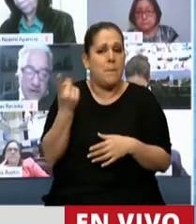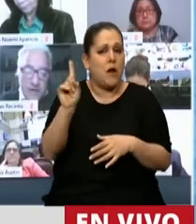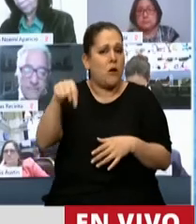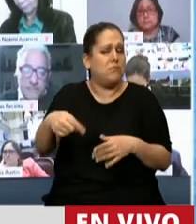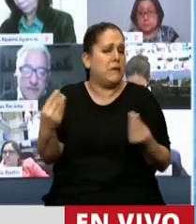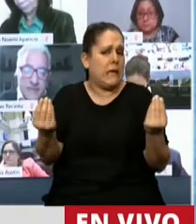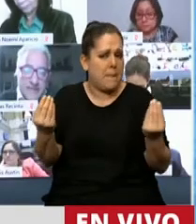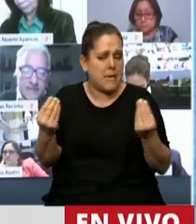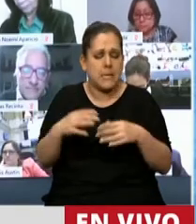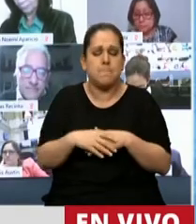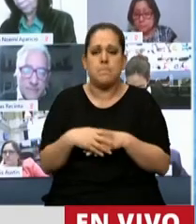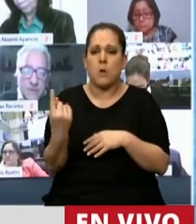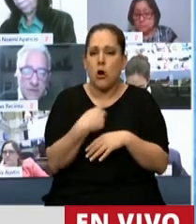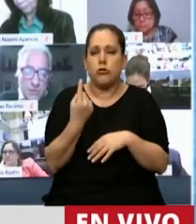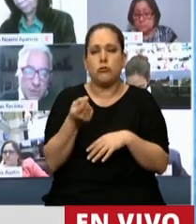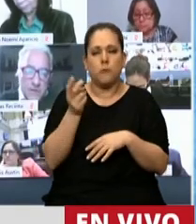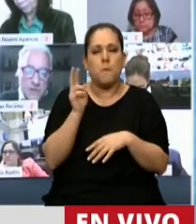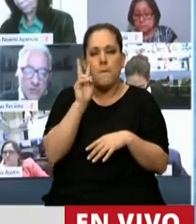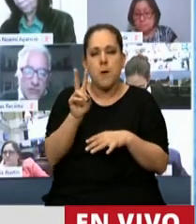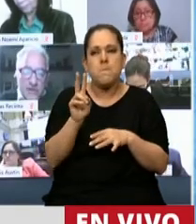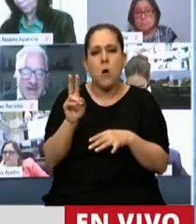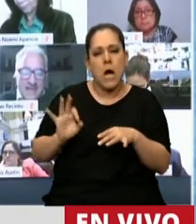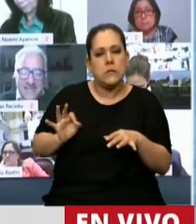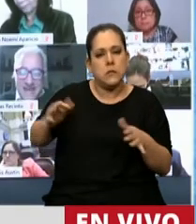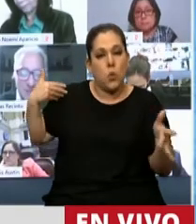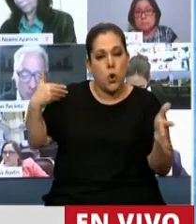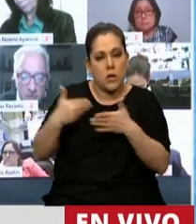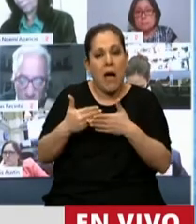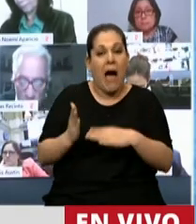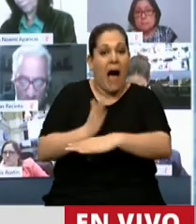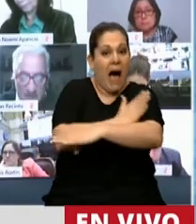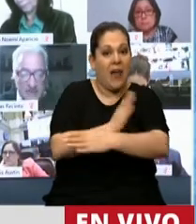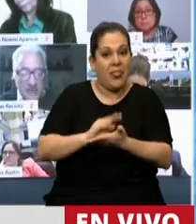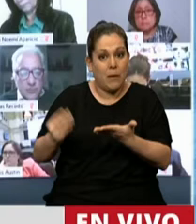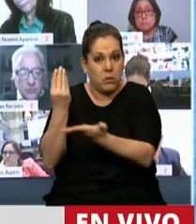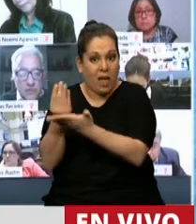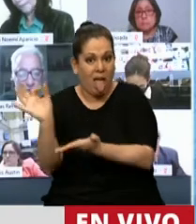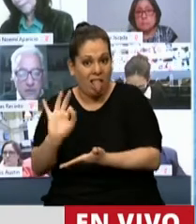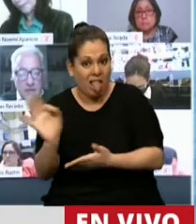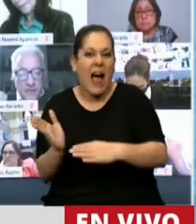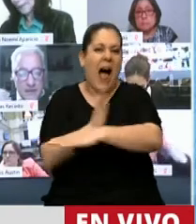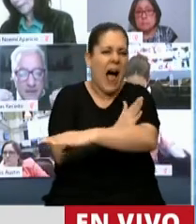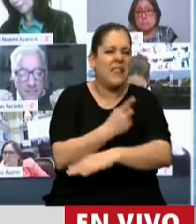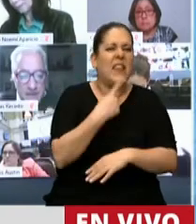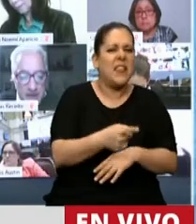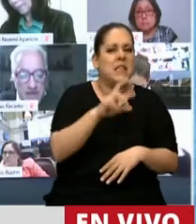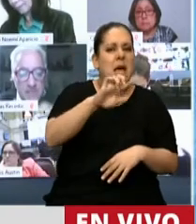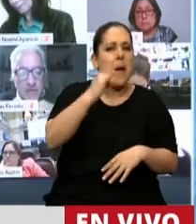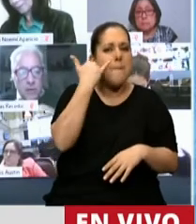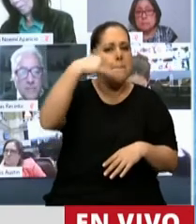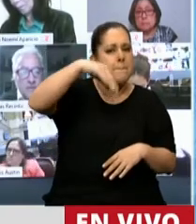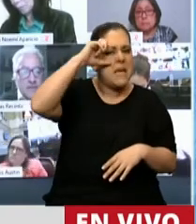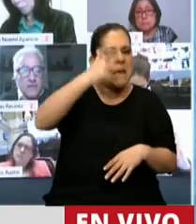pasa? Nosotros venimos escuchando acá hace años, yo vengo escuchando antes de ser diputado, la palabra PyME y Micropyme